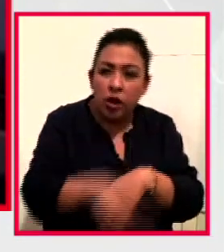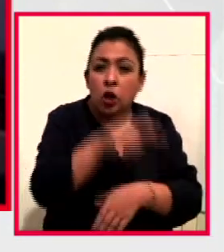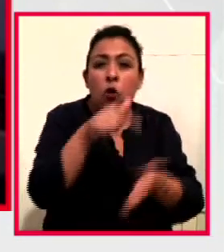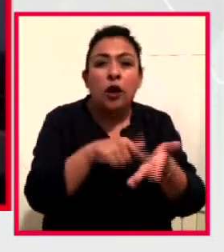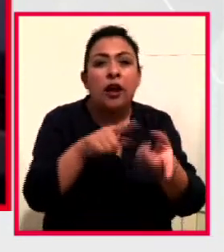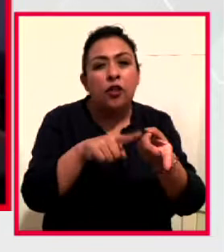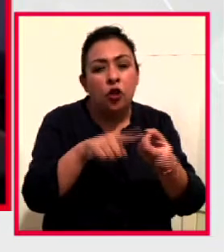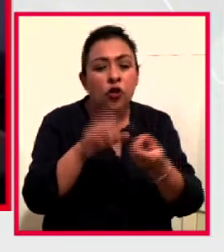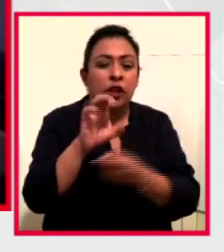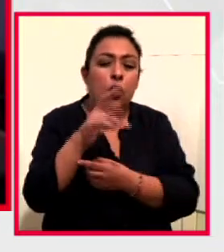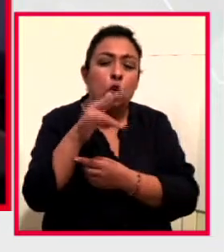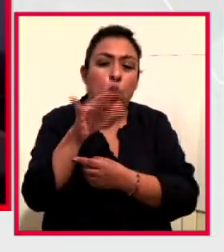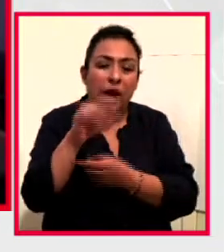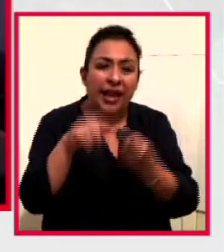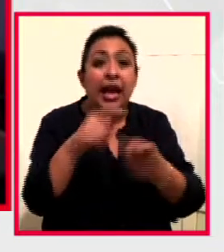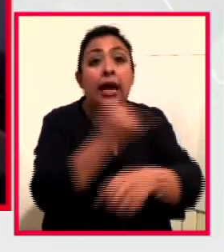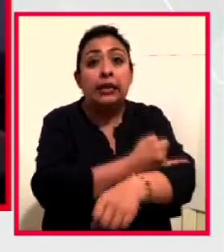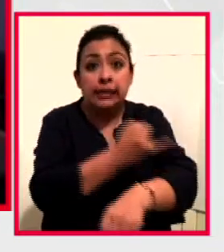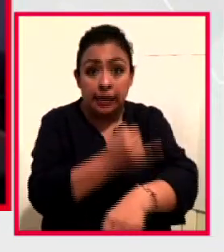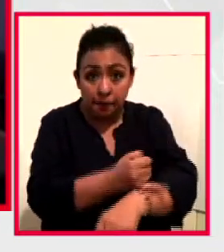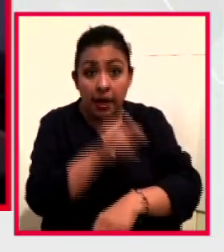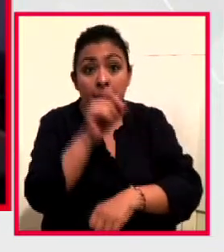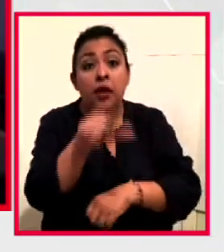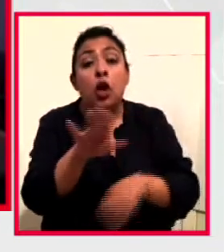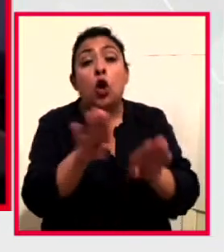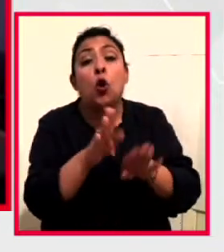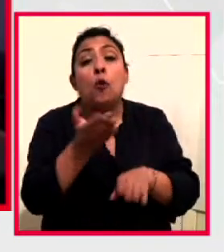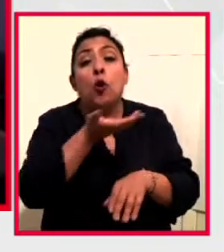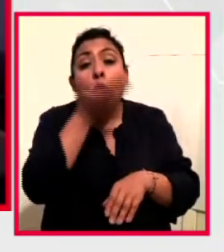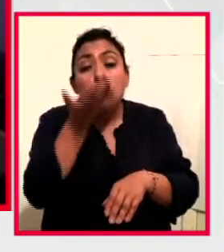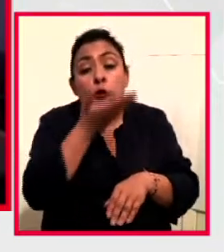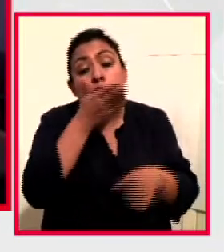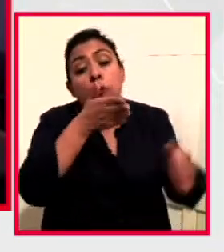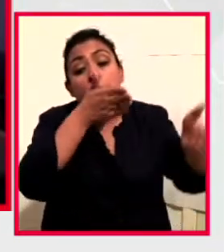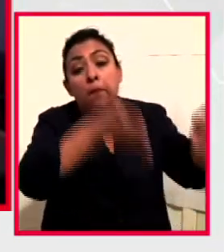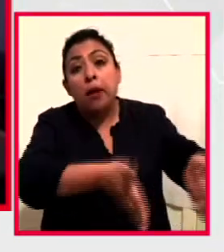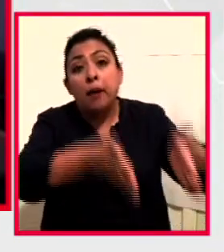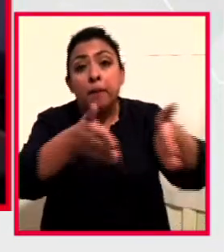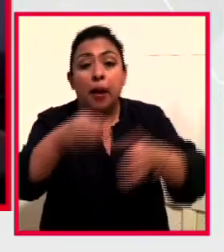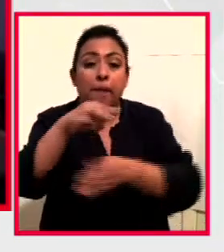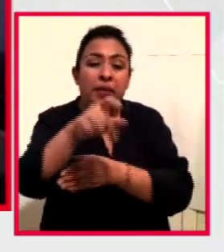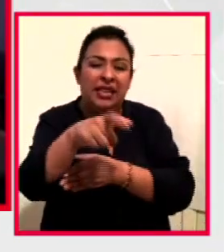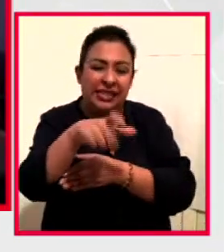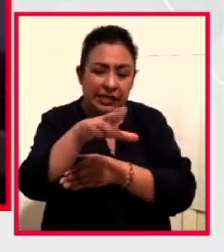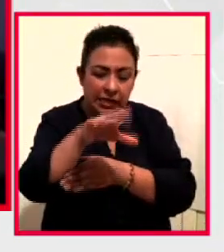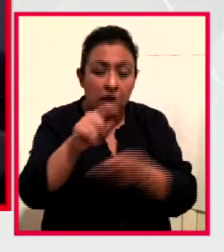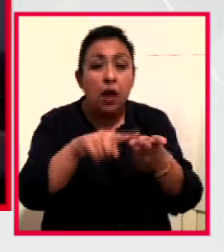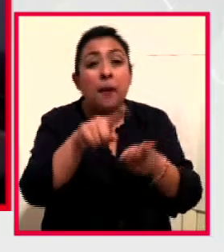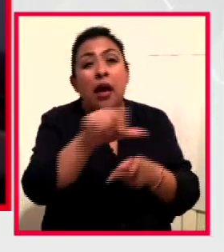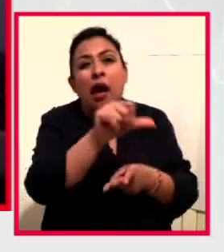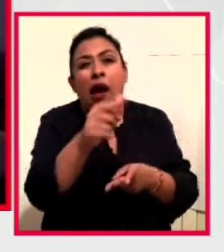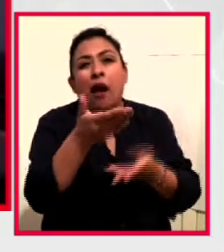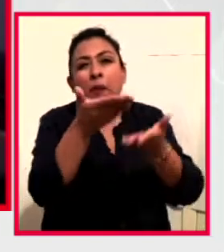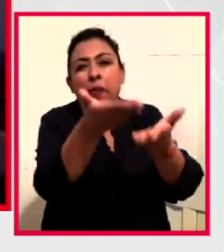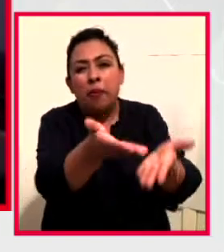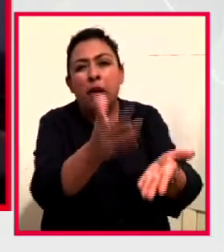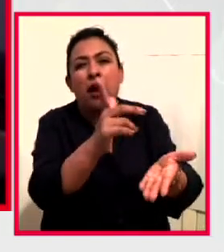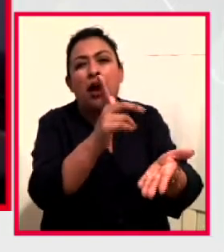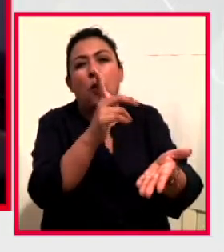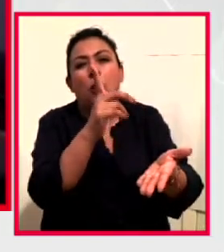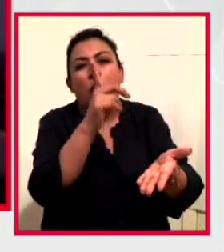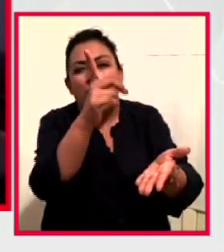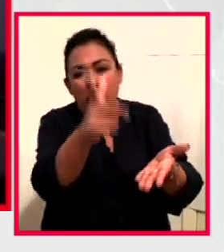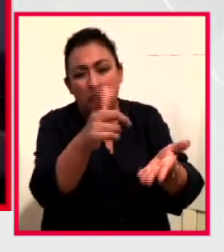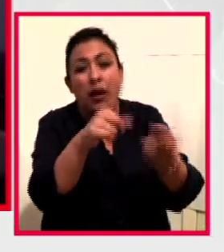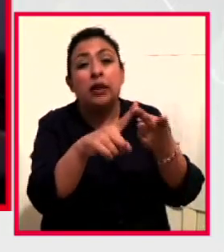Iztapalapa. También tenemos las prácticas funerarias de Mísquic, las ofrendas para las ánimas en un pueblo purépecha. También la